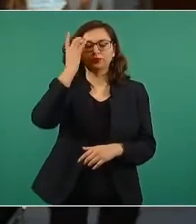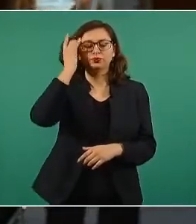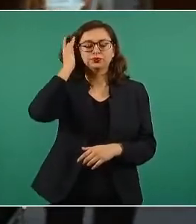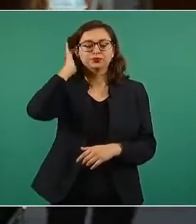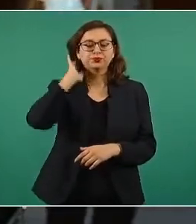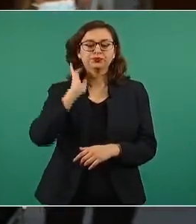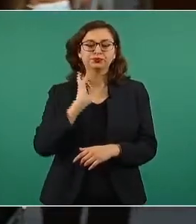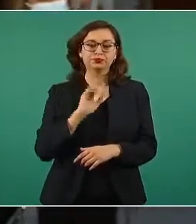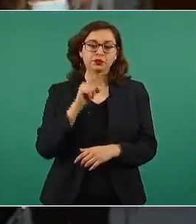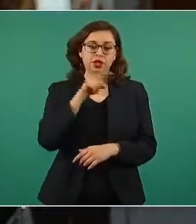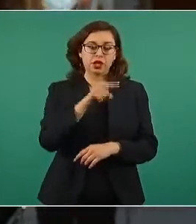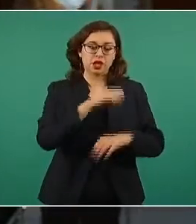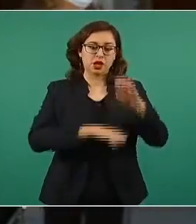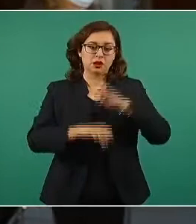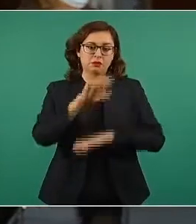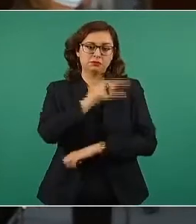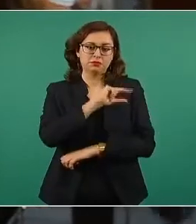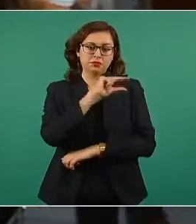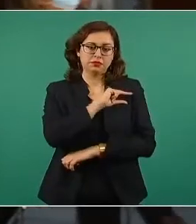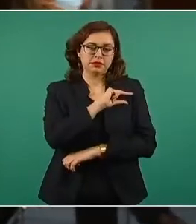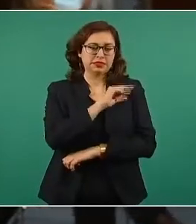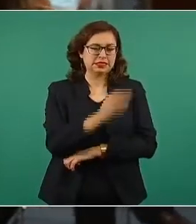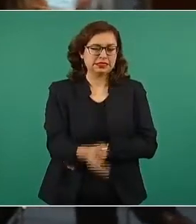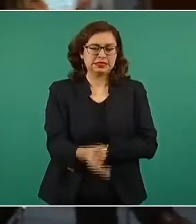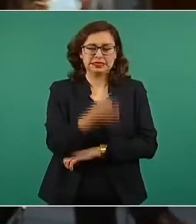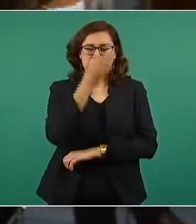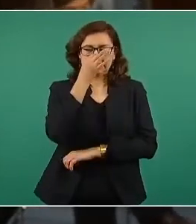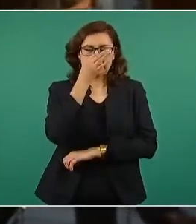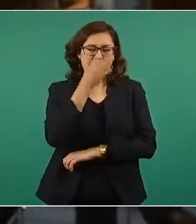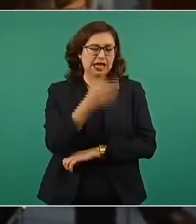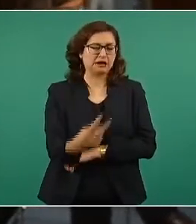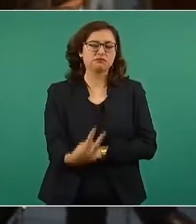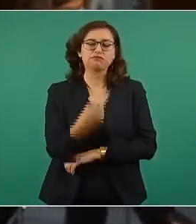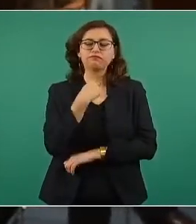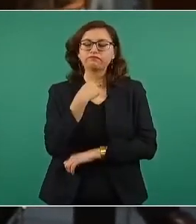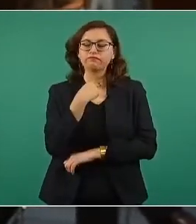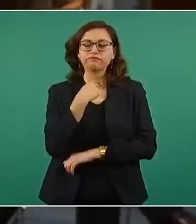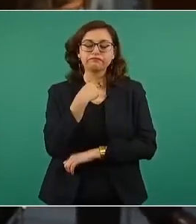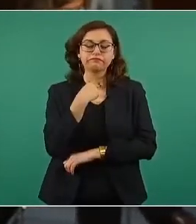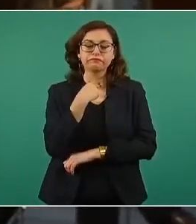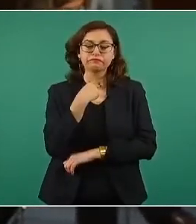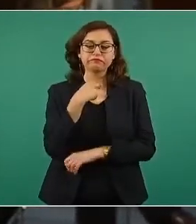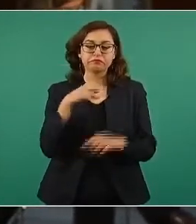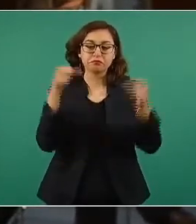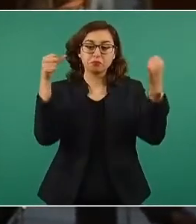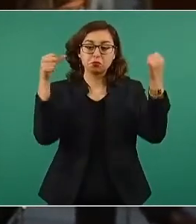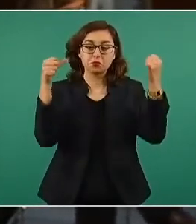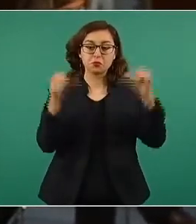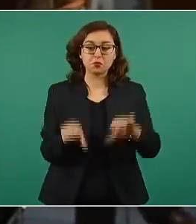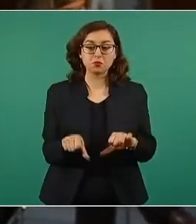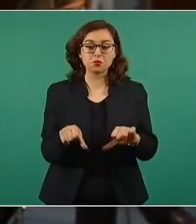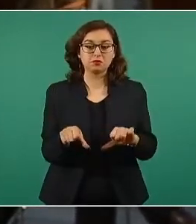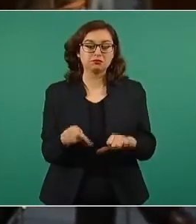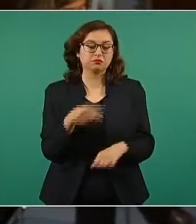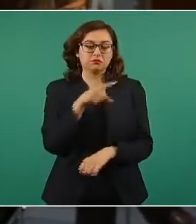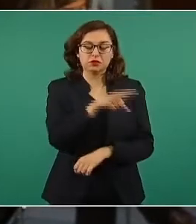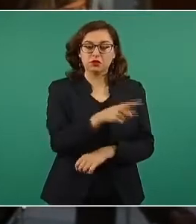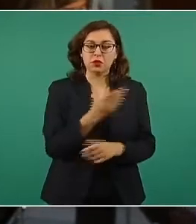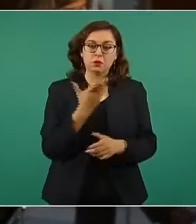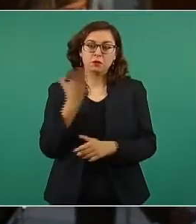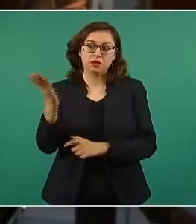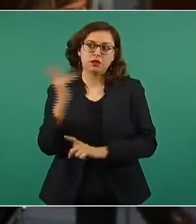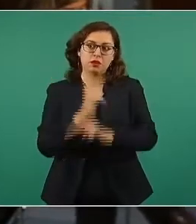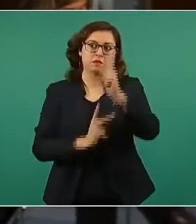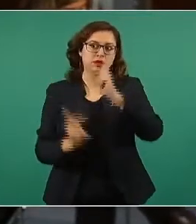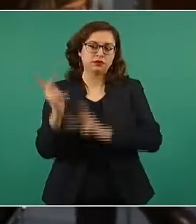es una empresa casi quebrada en España y pidieron créditos para salvarla y pusieron de